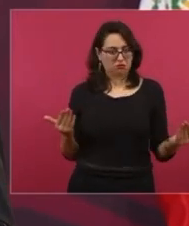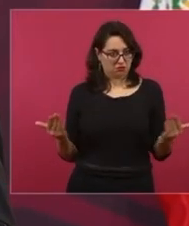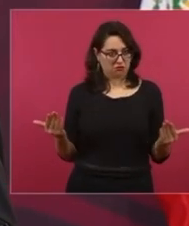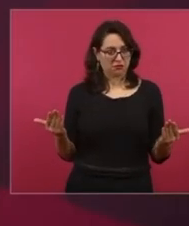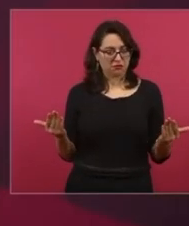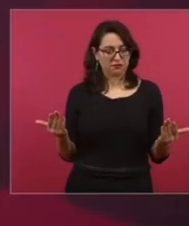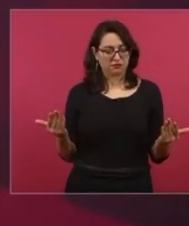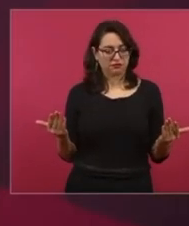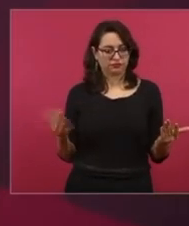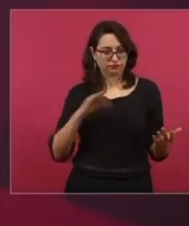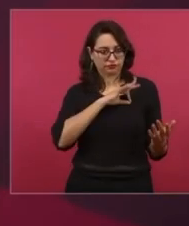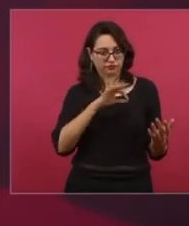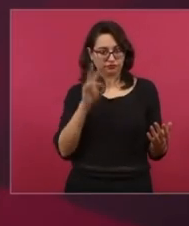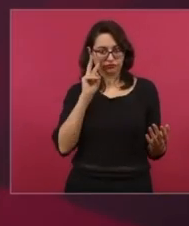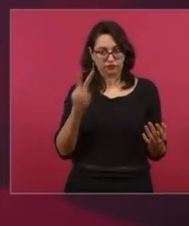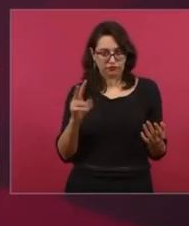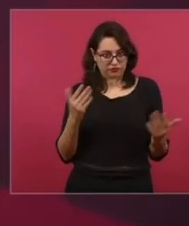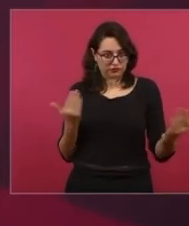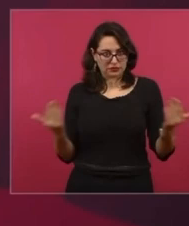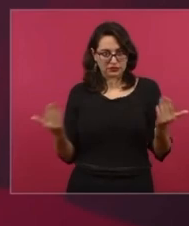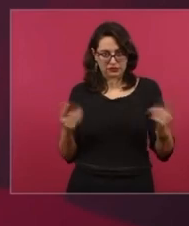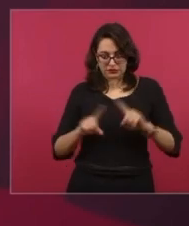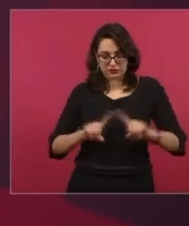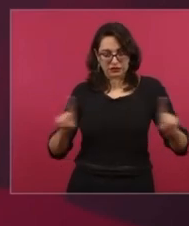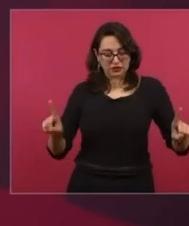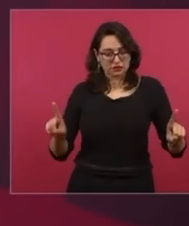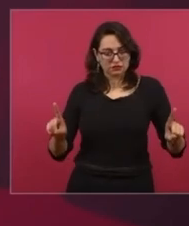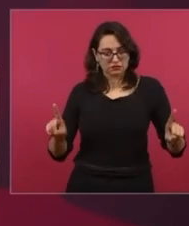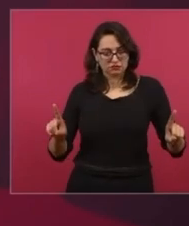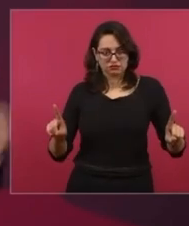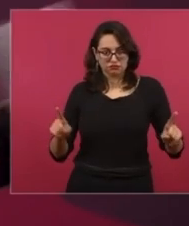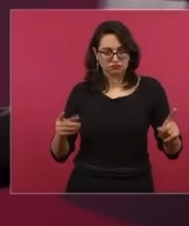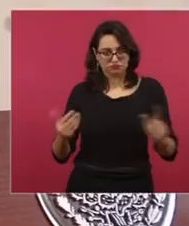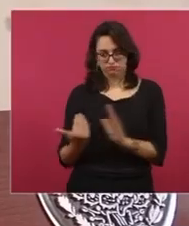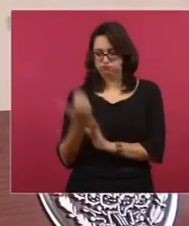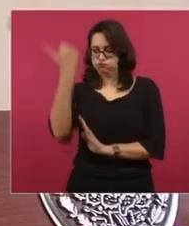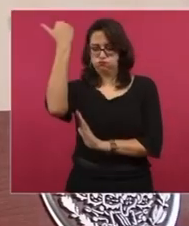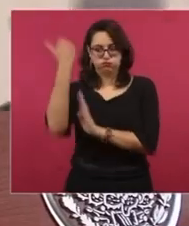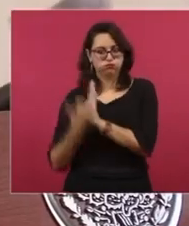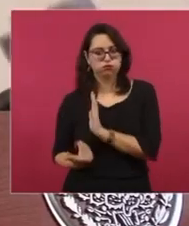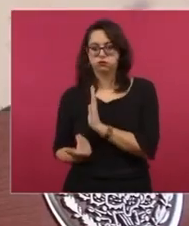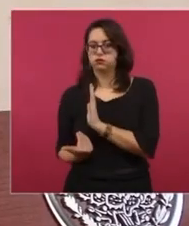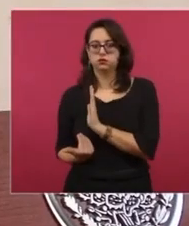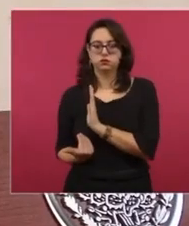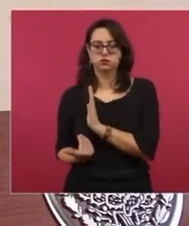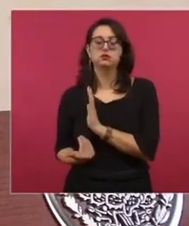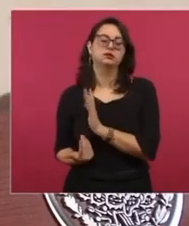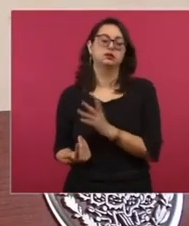dos mil veintidós y